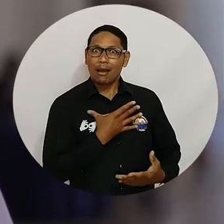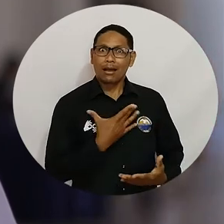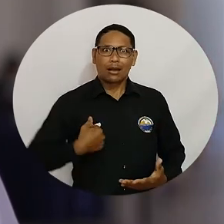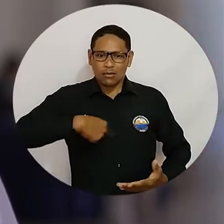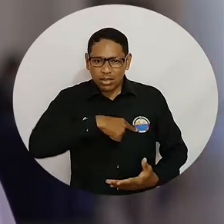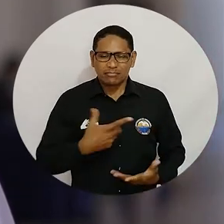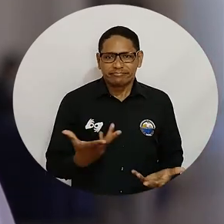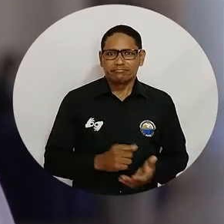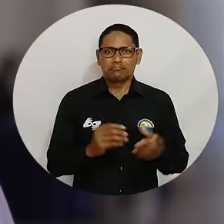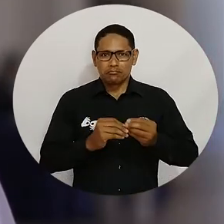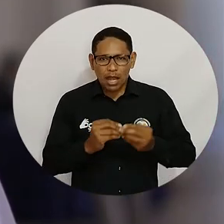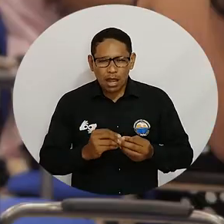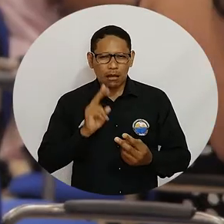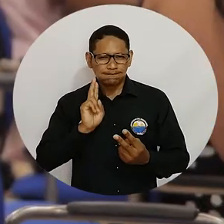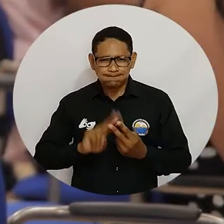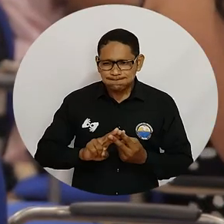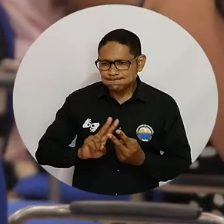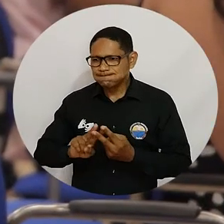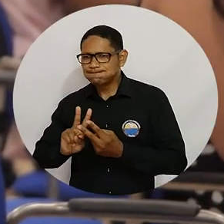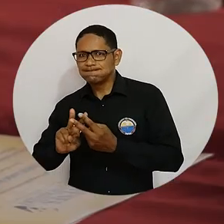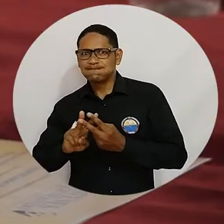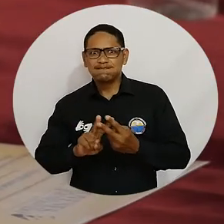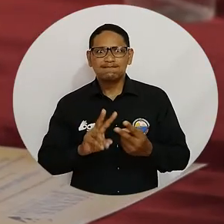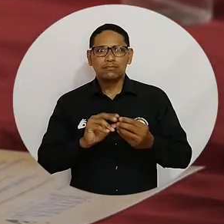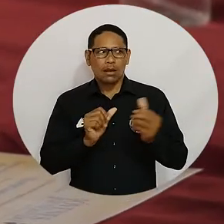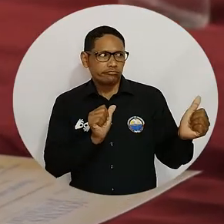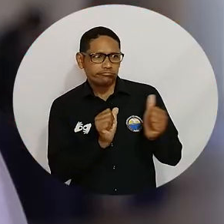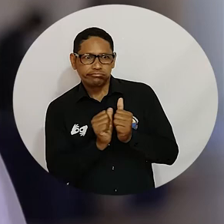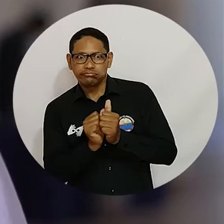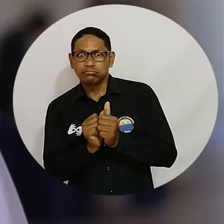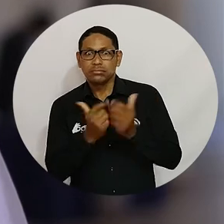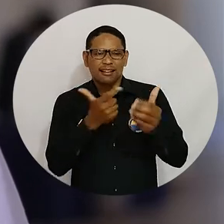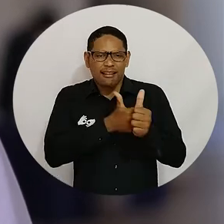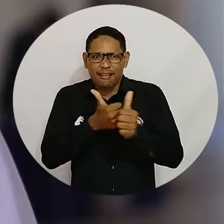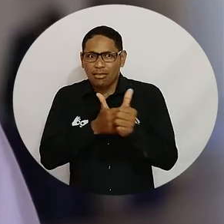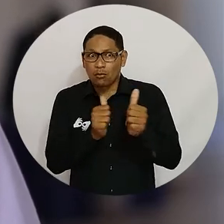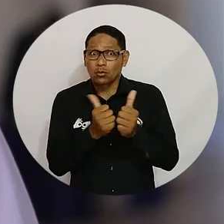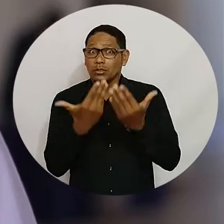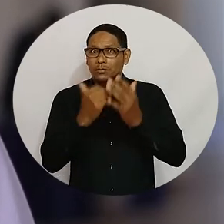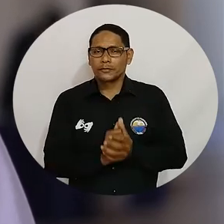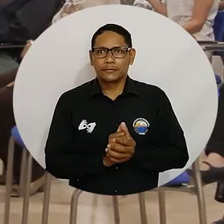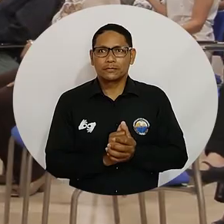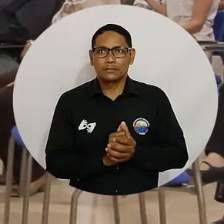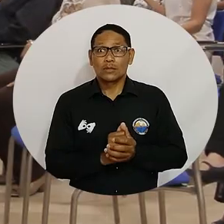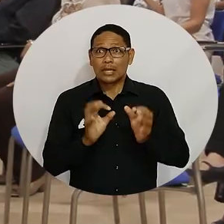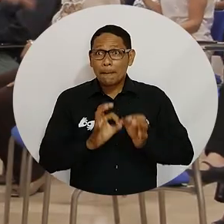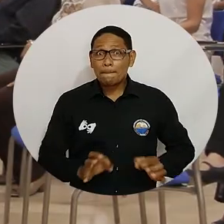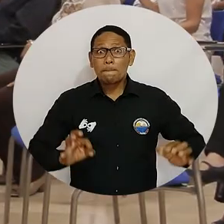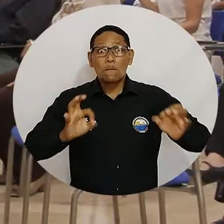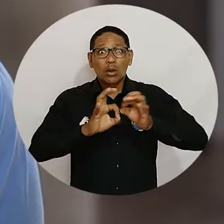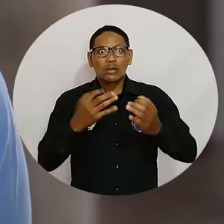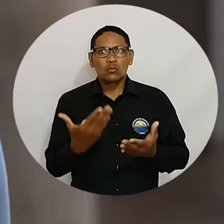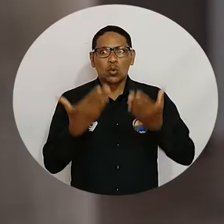nosotros conocer y establecer y también acompañamiento a cada uno de nosotros. Es de suprema